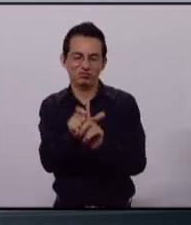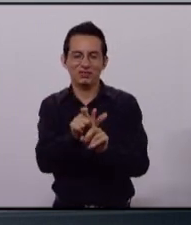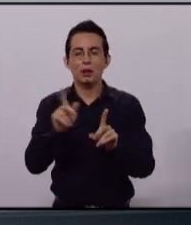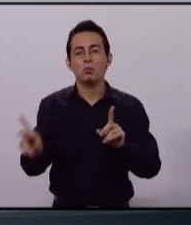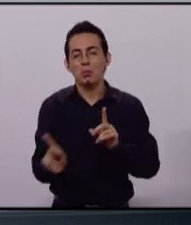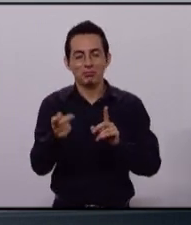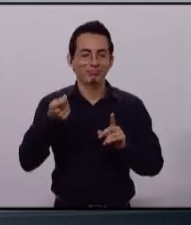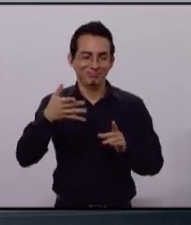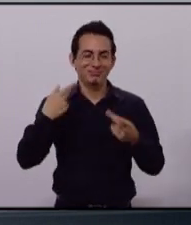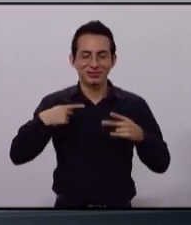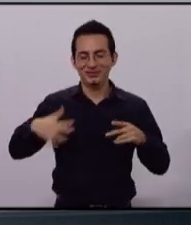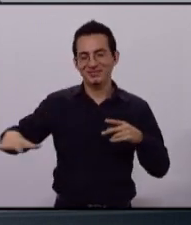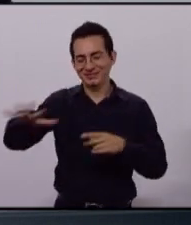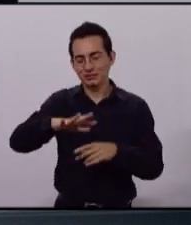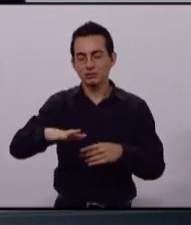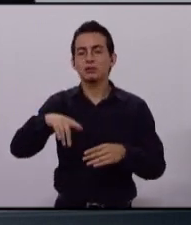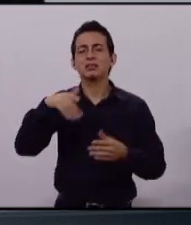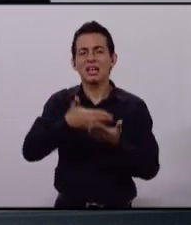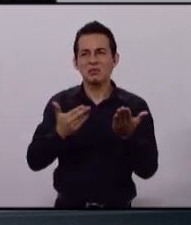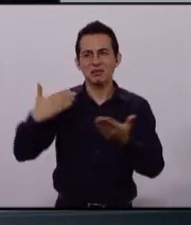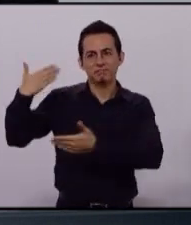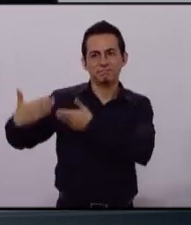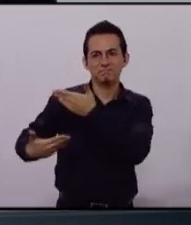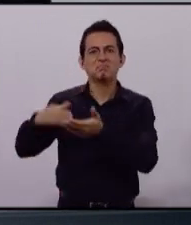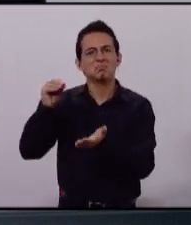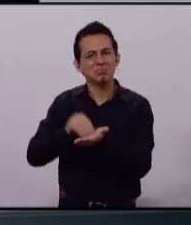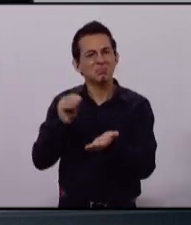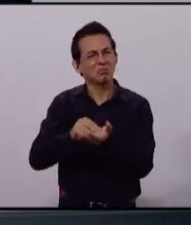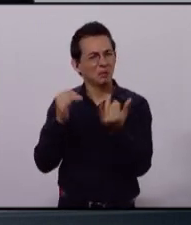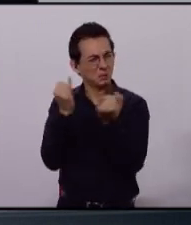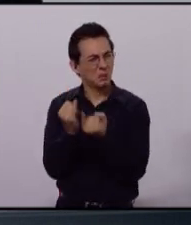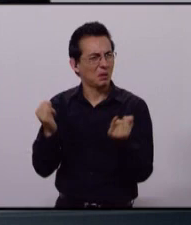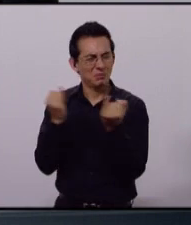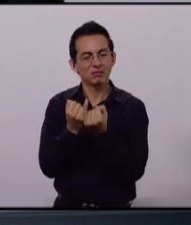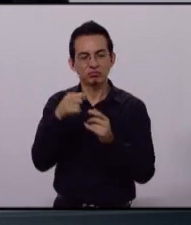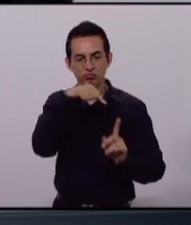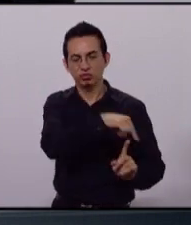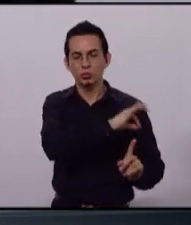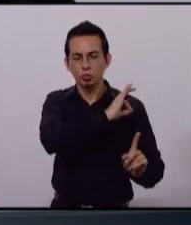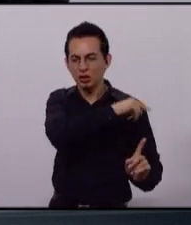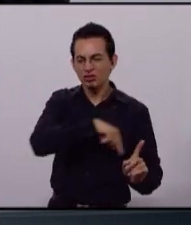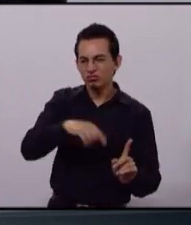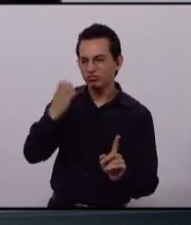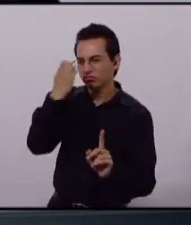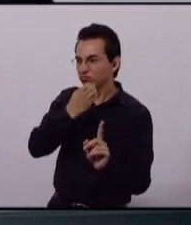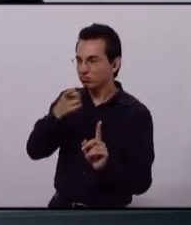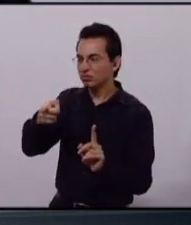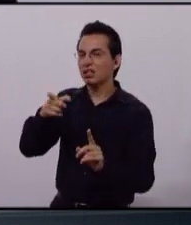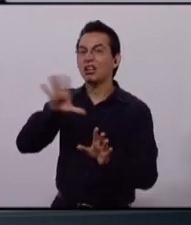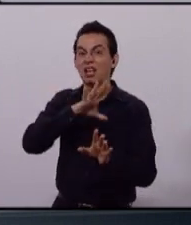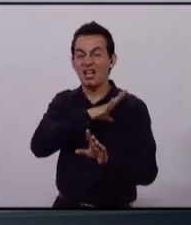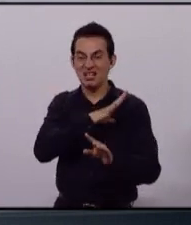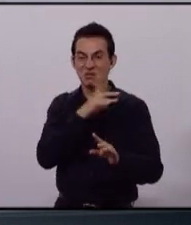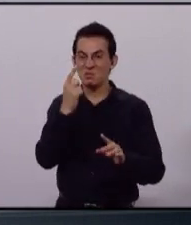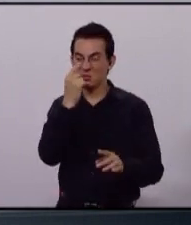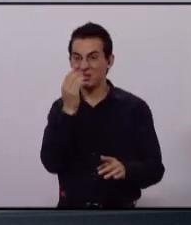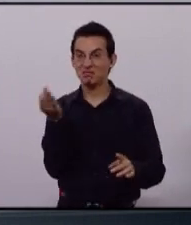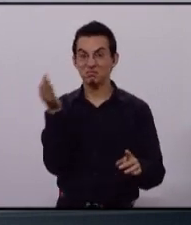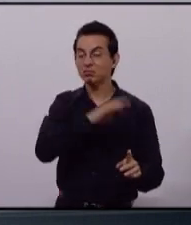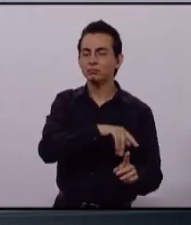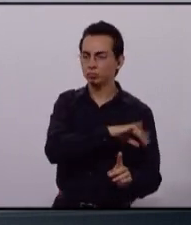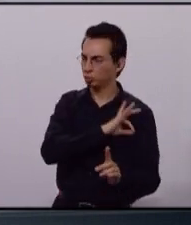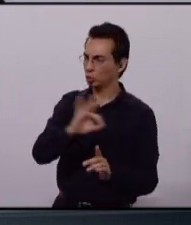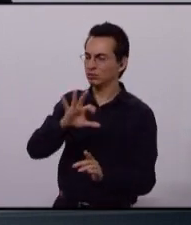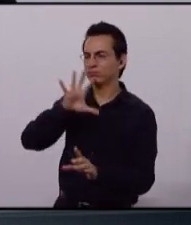derechos humanos, como ha venido ocurriendo en los últimos años, tendrá el poder de sancionar a las autoridades de cualquier nivel de mi gobierno,